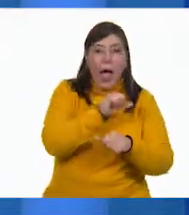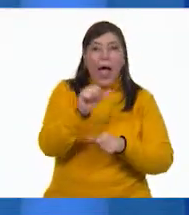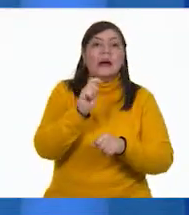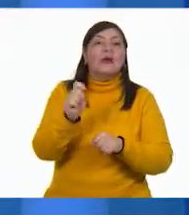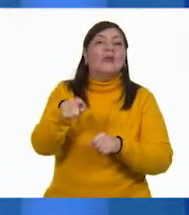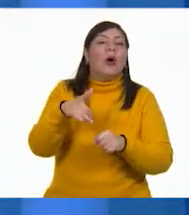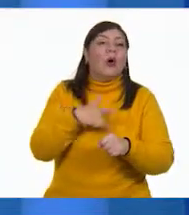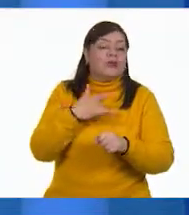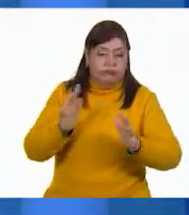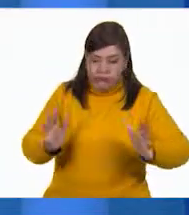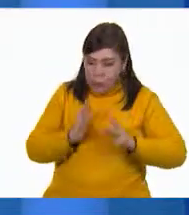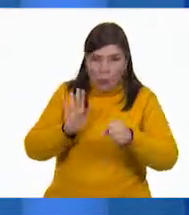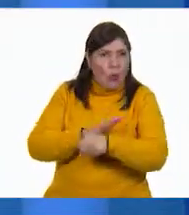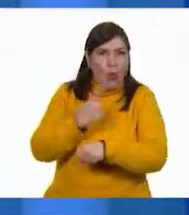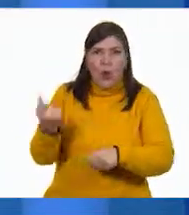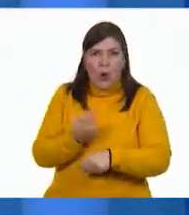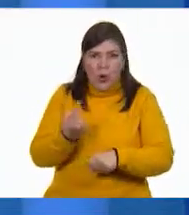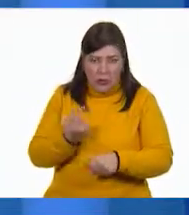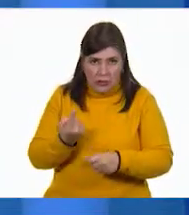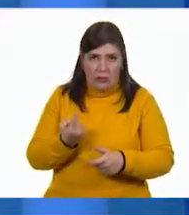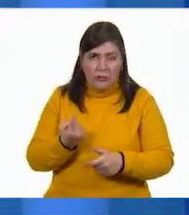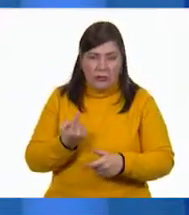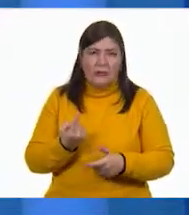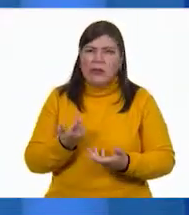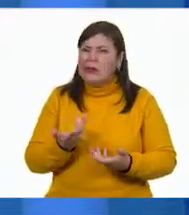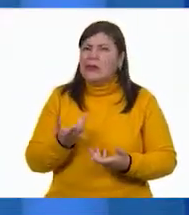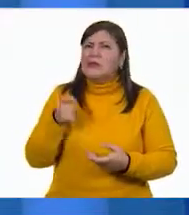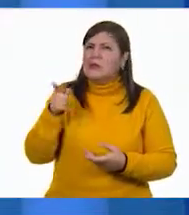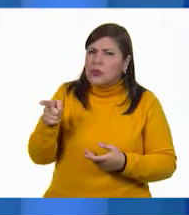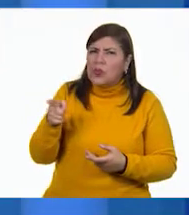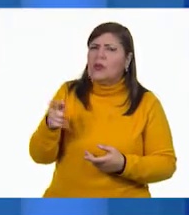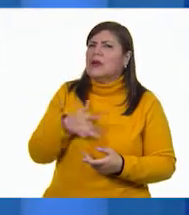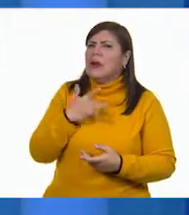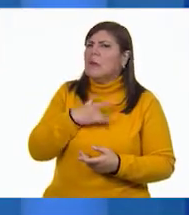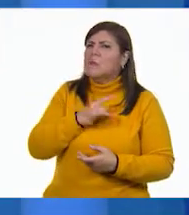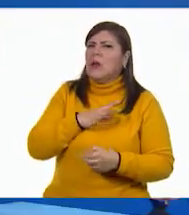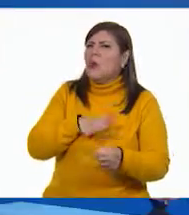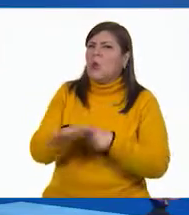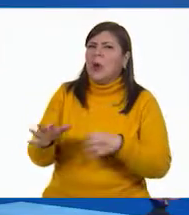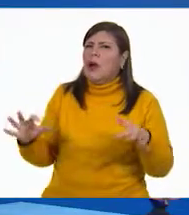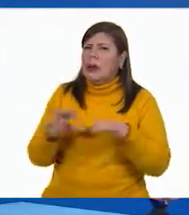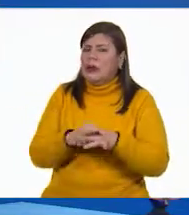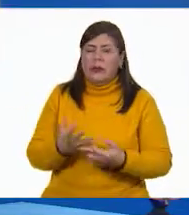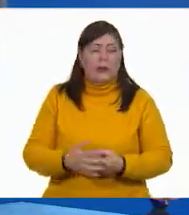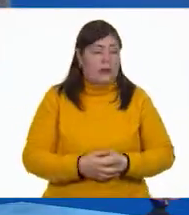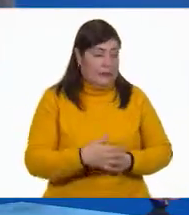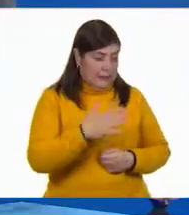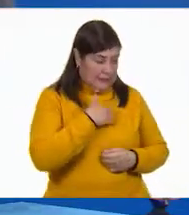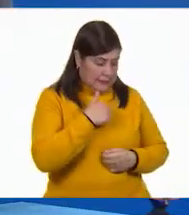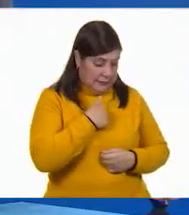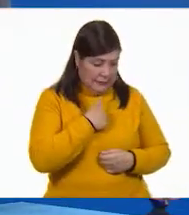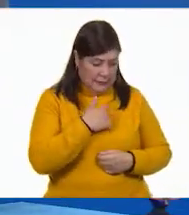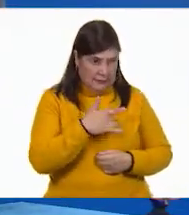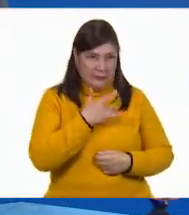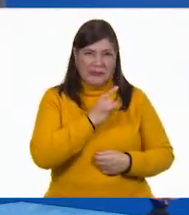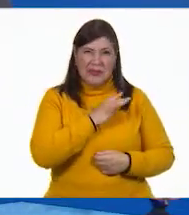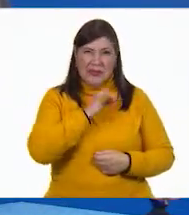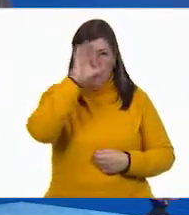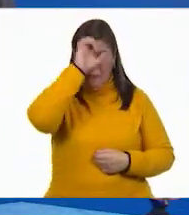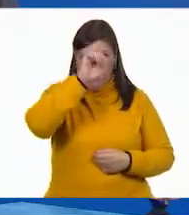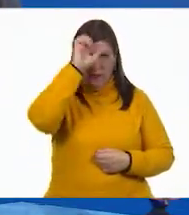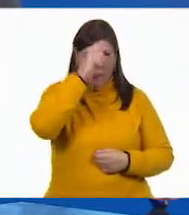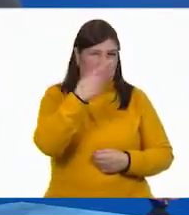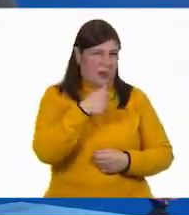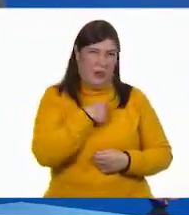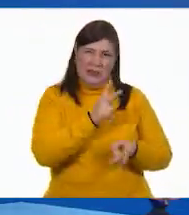haya sido que la causó. Oye, Esteban, ¿y a todo esto a ti qué te da miedo? Ah, bueno, pues la verdad es que a me dan miedo los payasos, pero no quiero